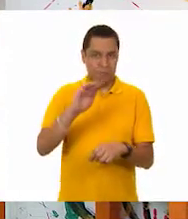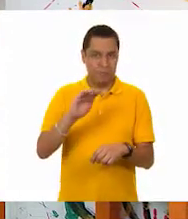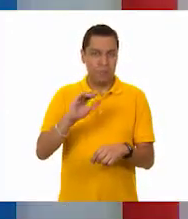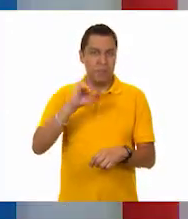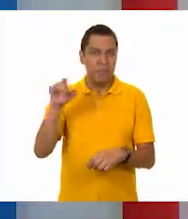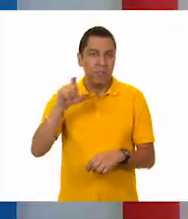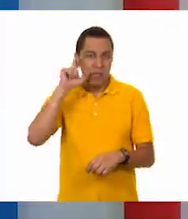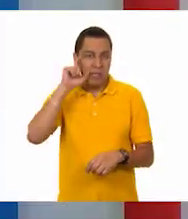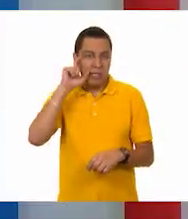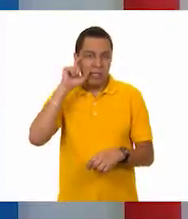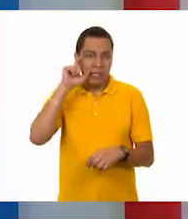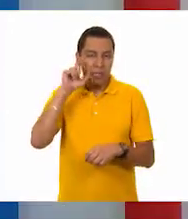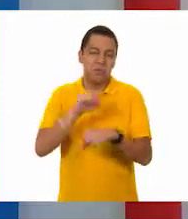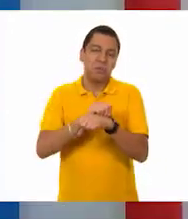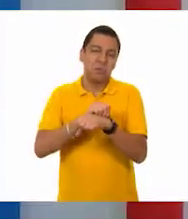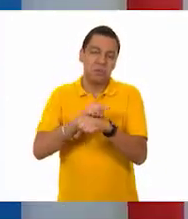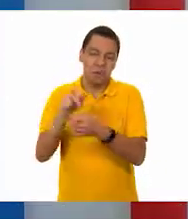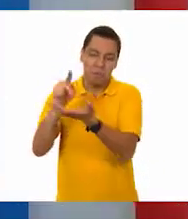bien, el jitomate.